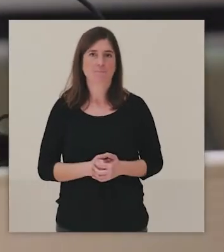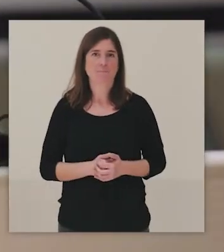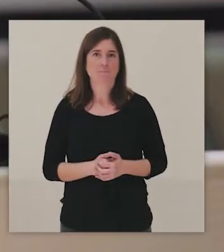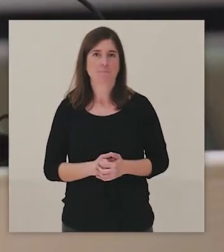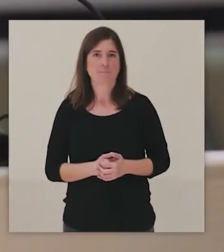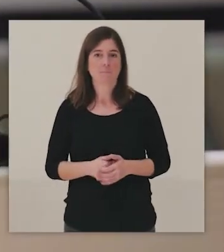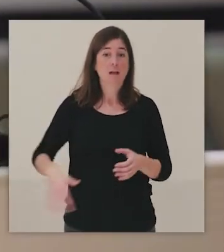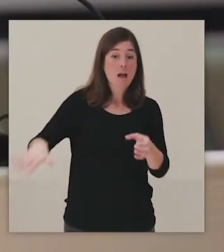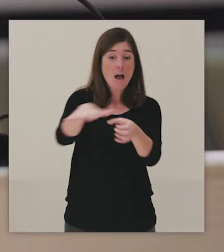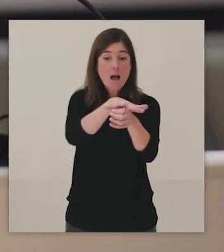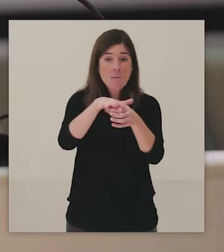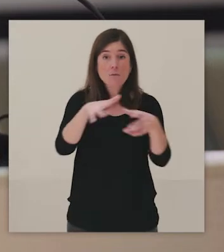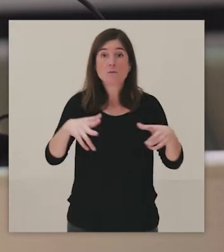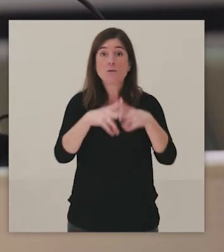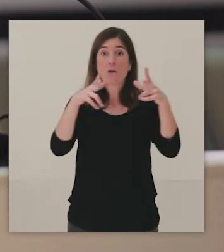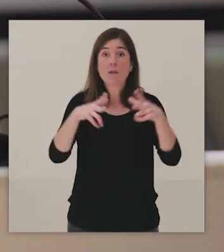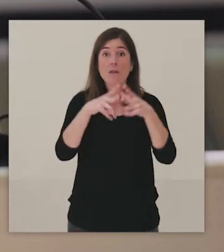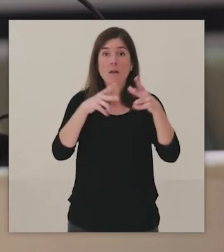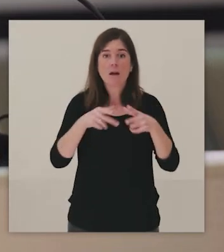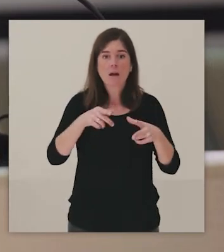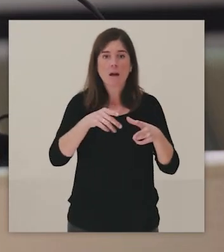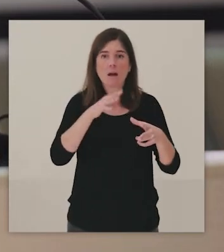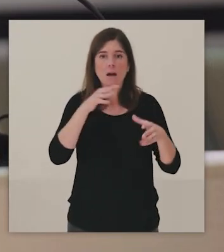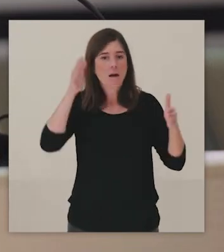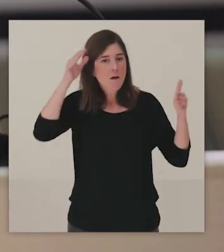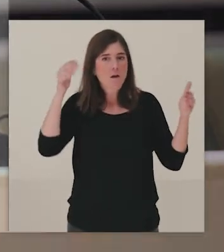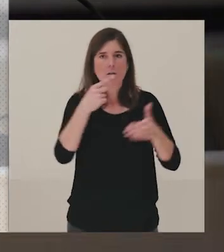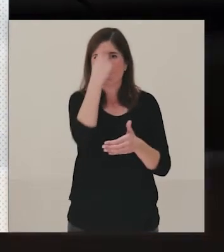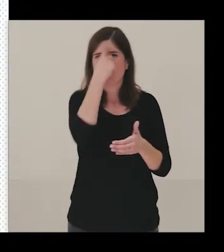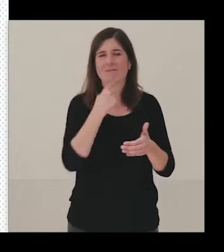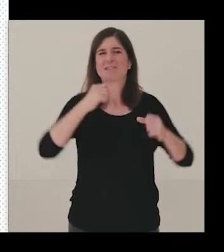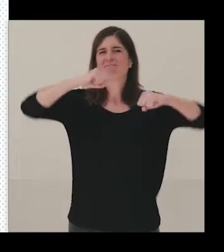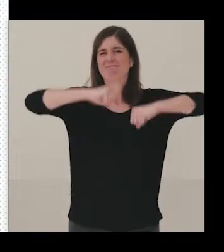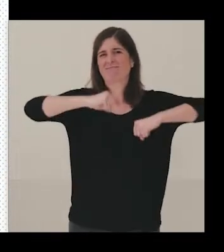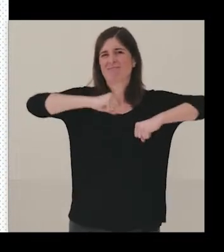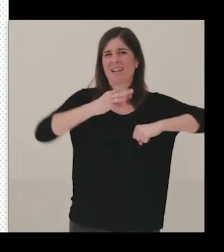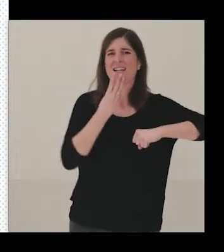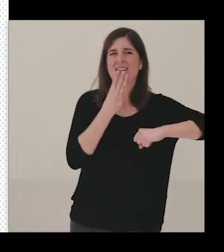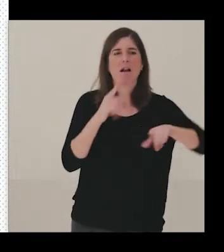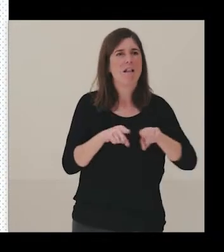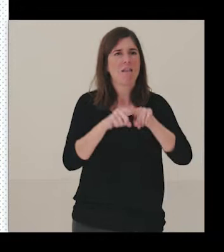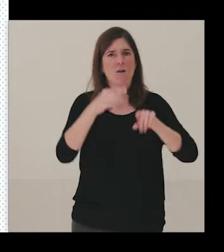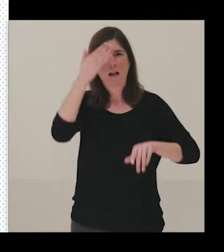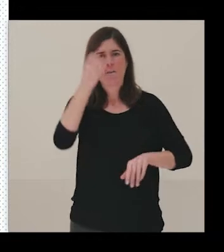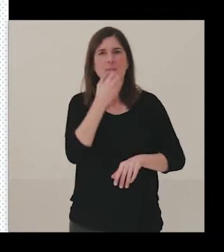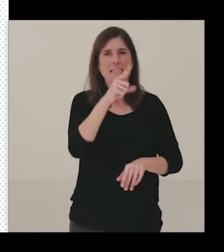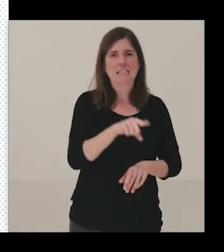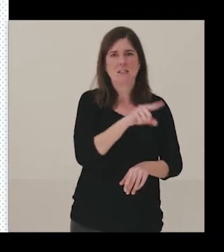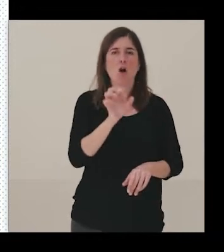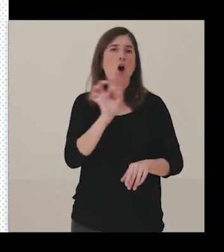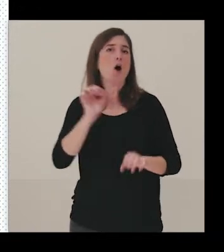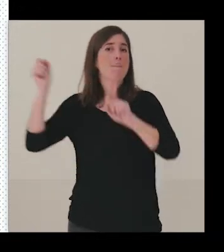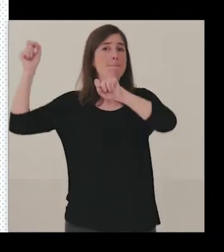En el ámbito social ahora mismo trabajamos con personas mayores, con o sin deterioro cognitivo, personas